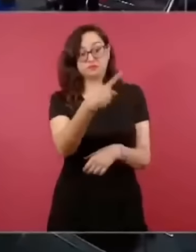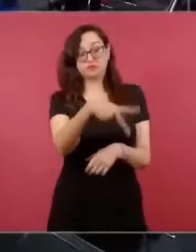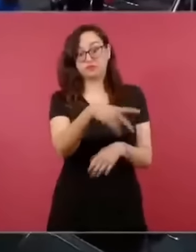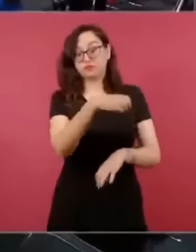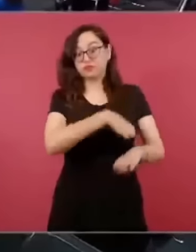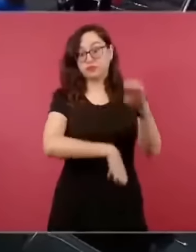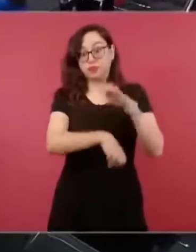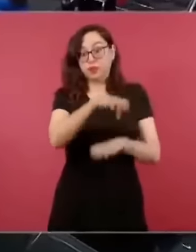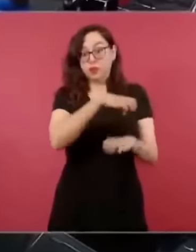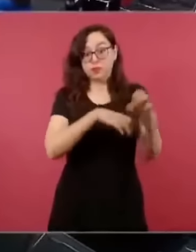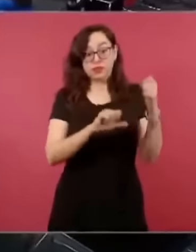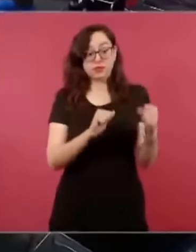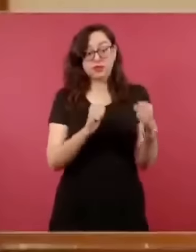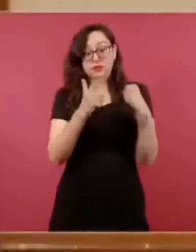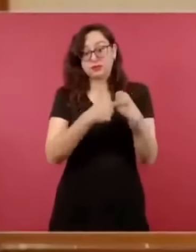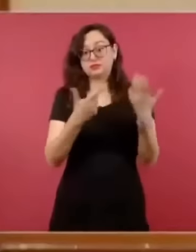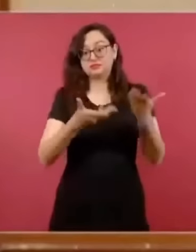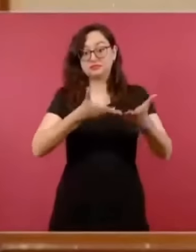al SAT.